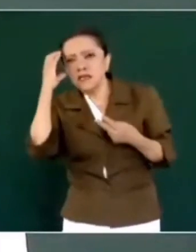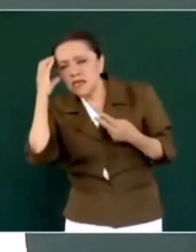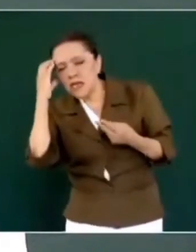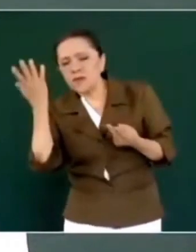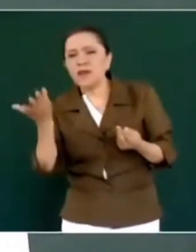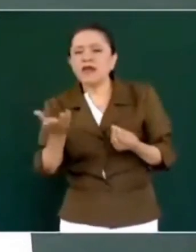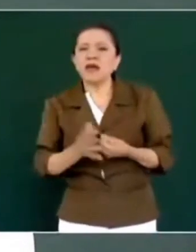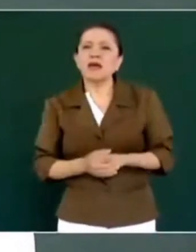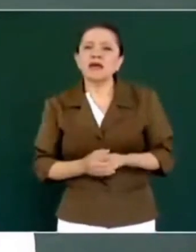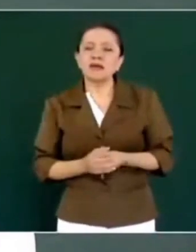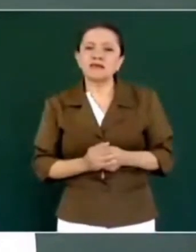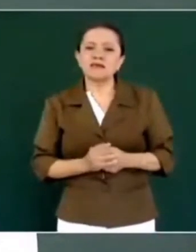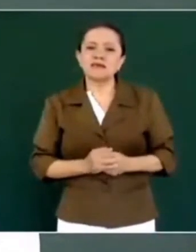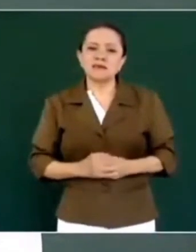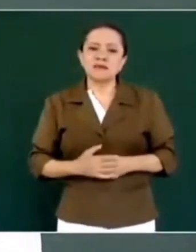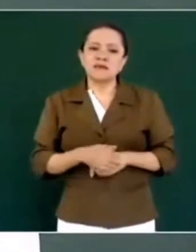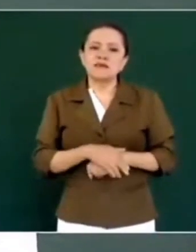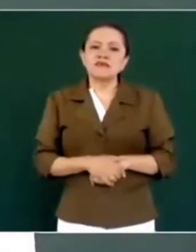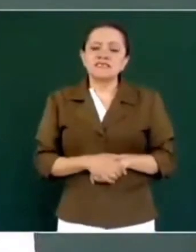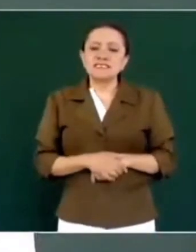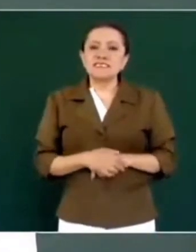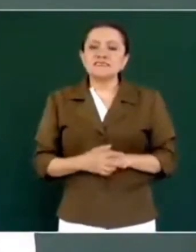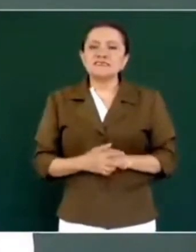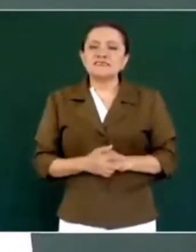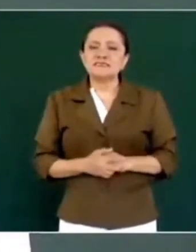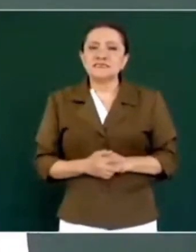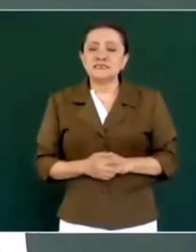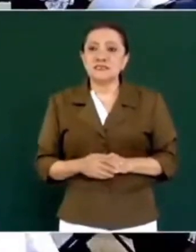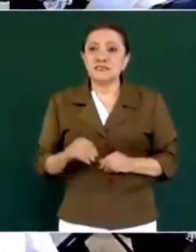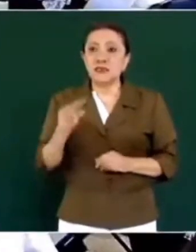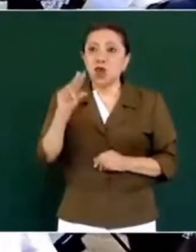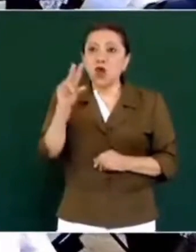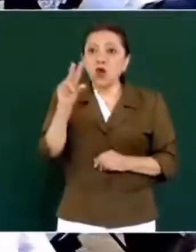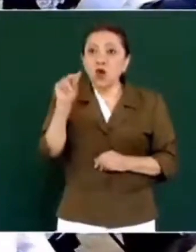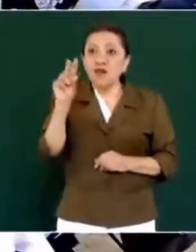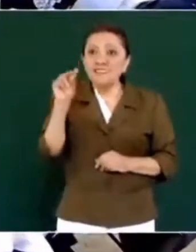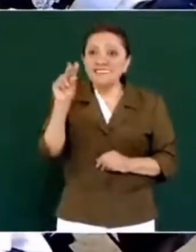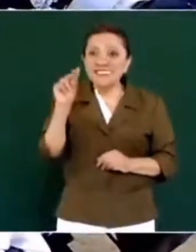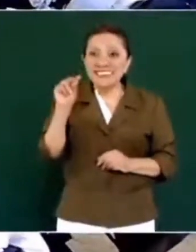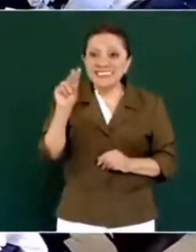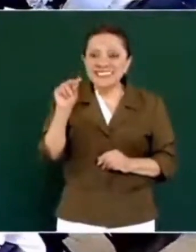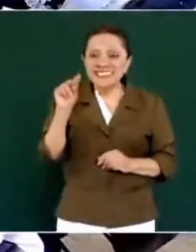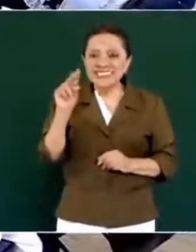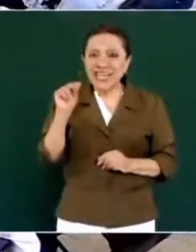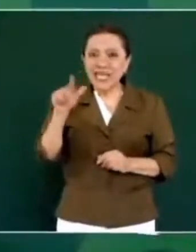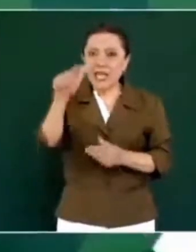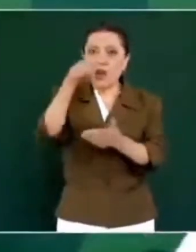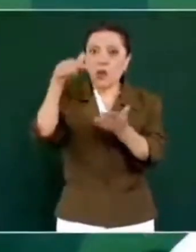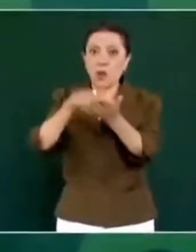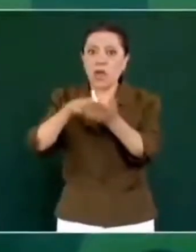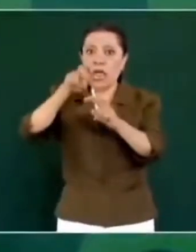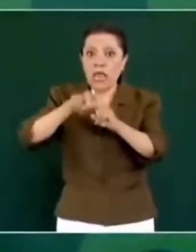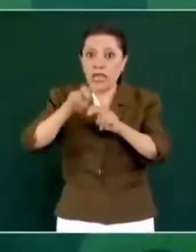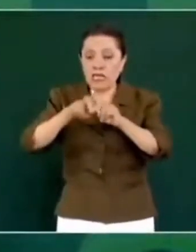80 lugares,